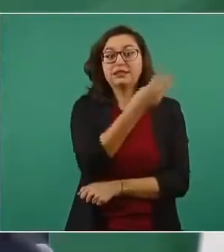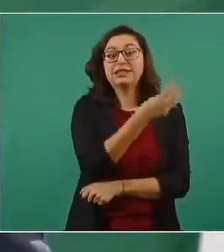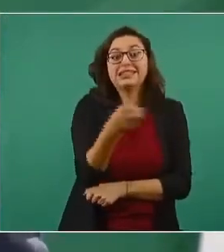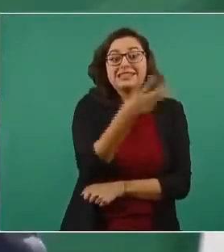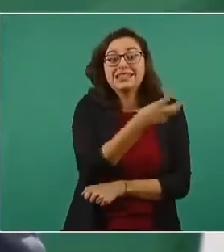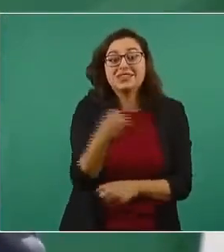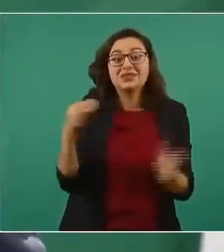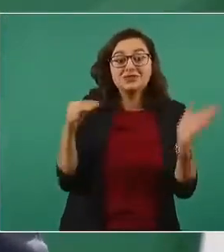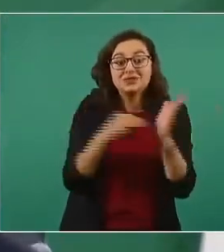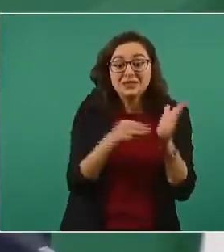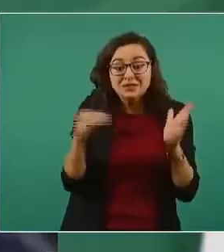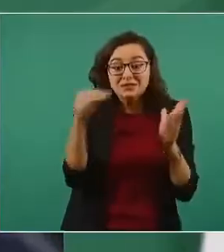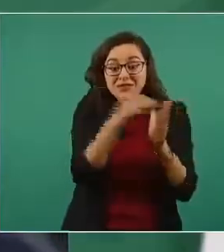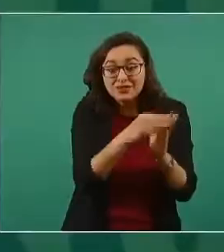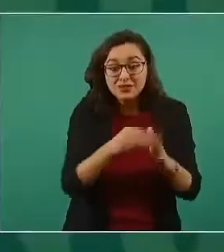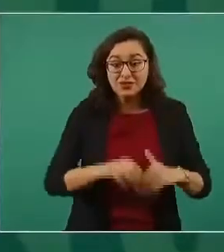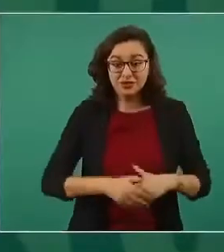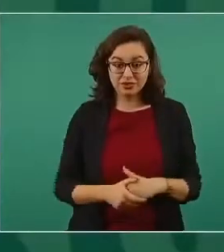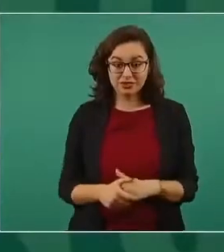mil millones.